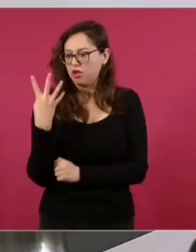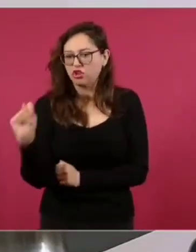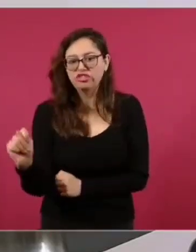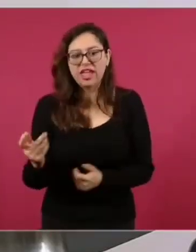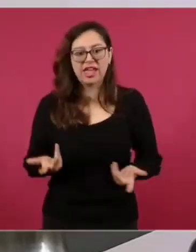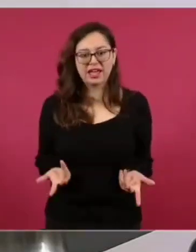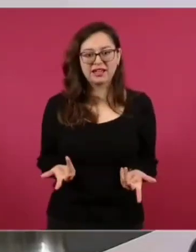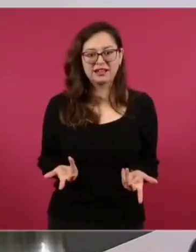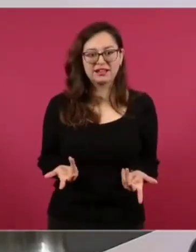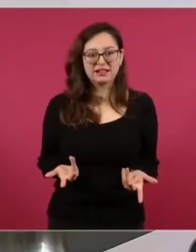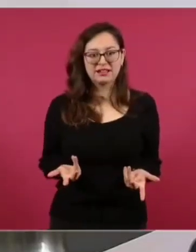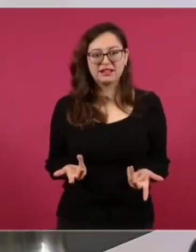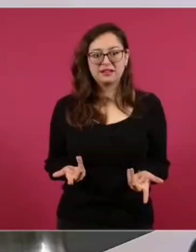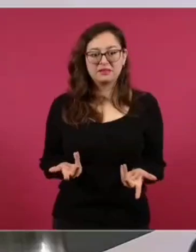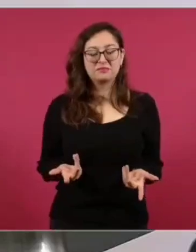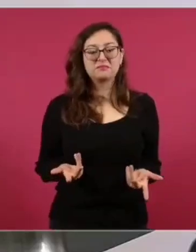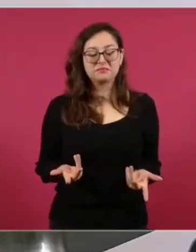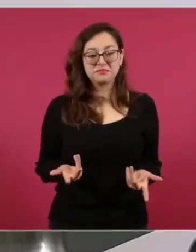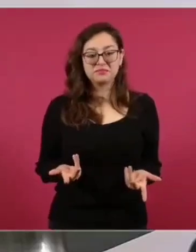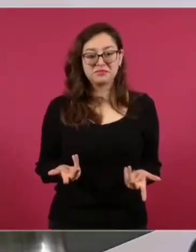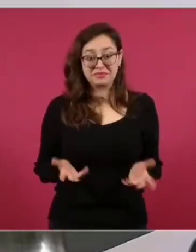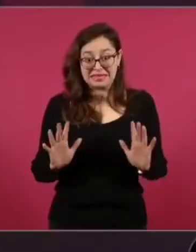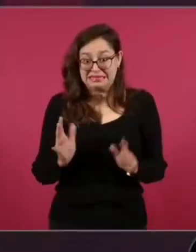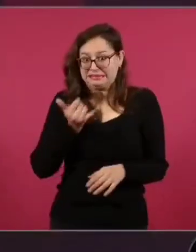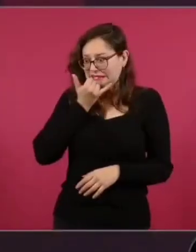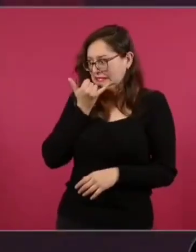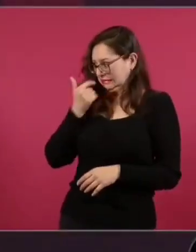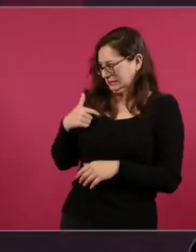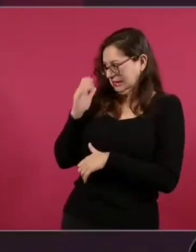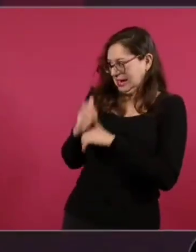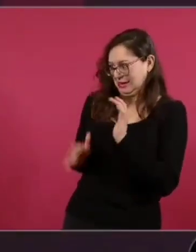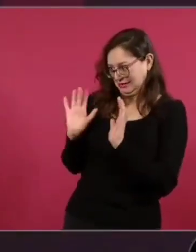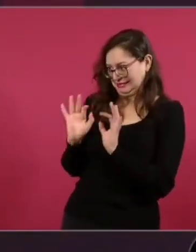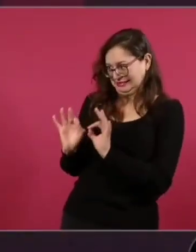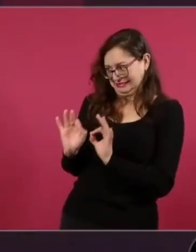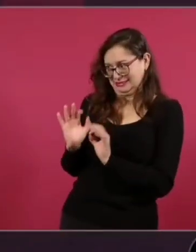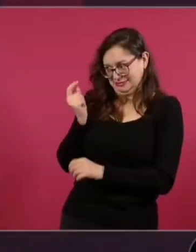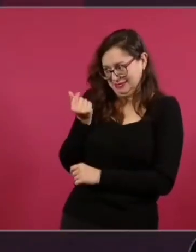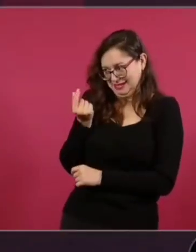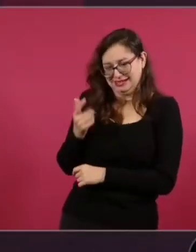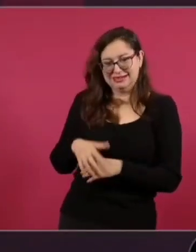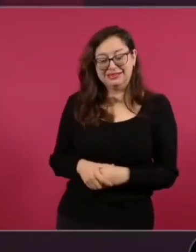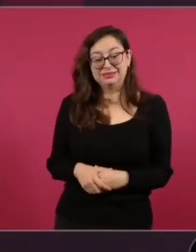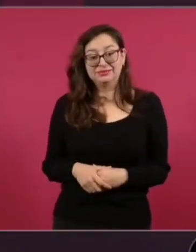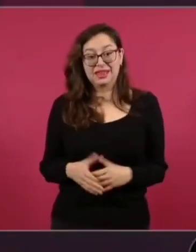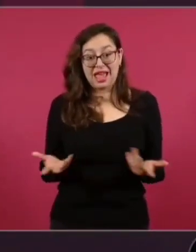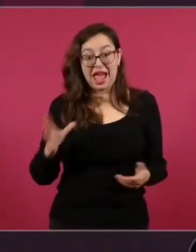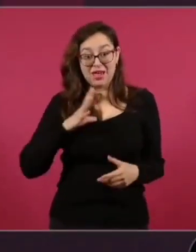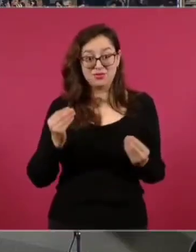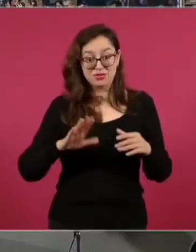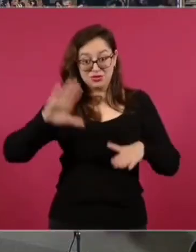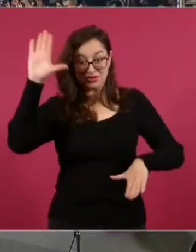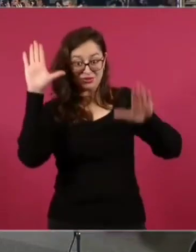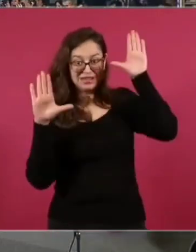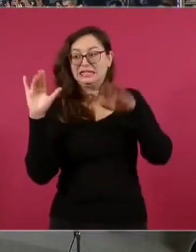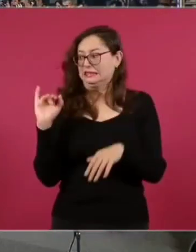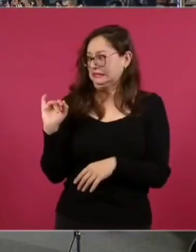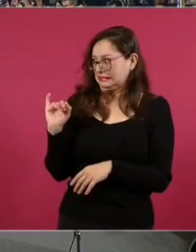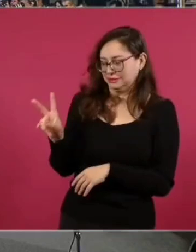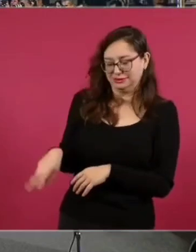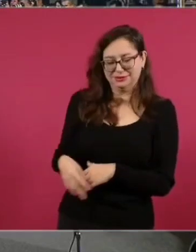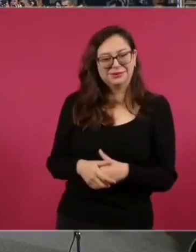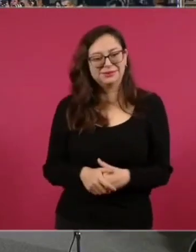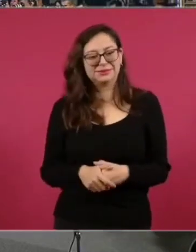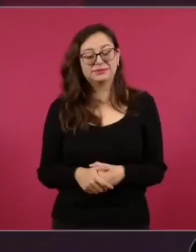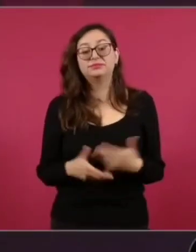Y a mí me dio mucho gusto, por ejemplo, ya termino, porque… Mira, es que hay muchas manos levantadas. Sí, me dio mucho